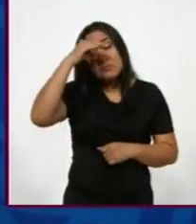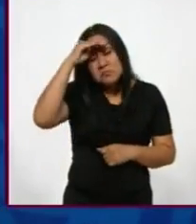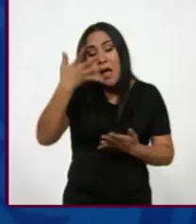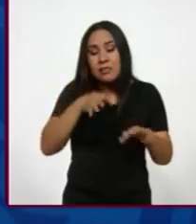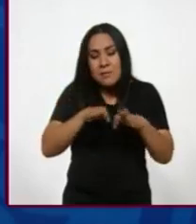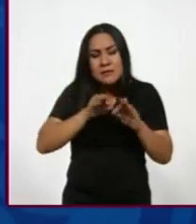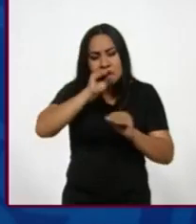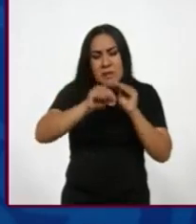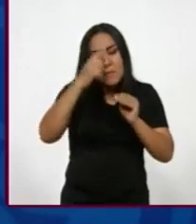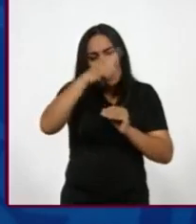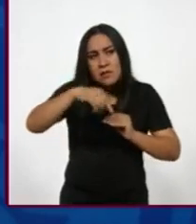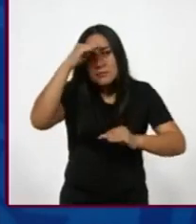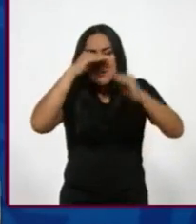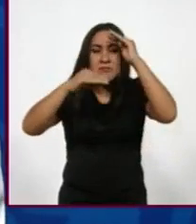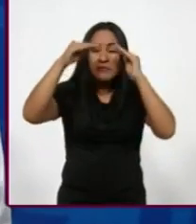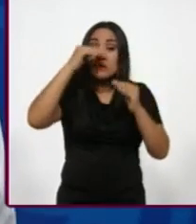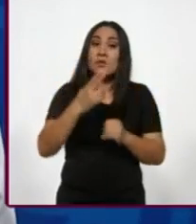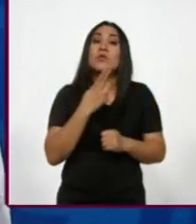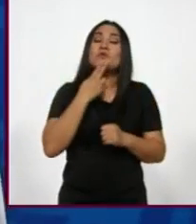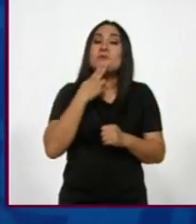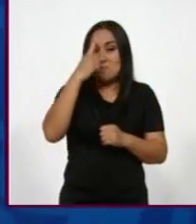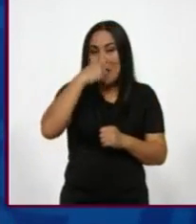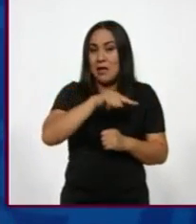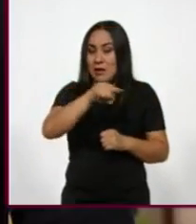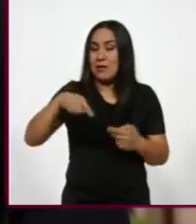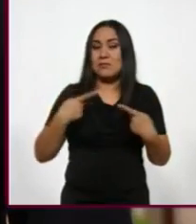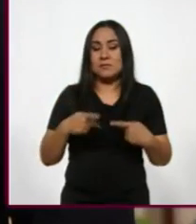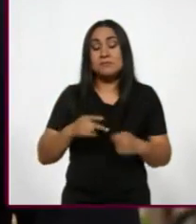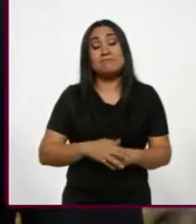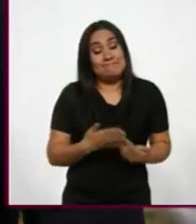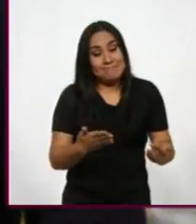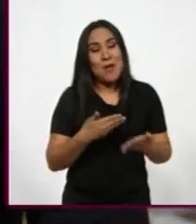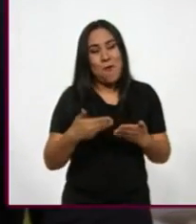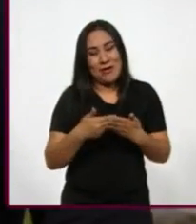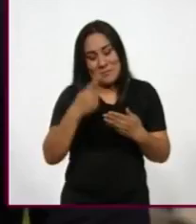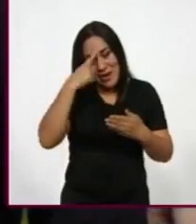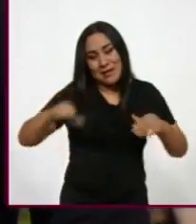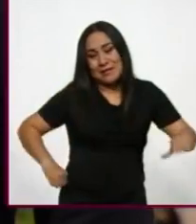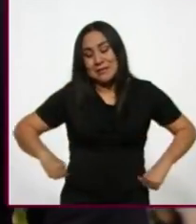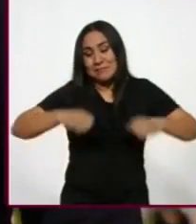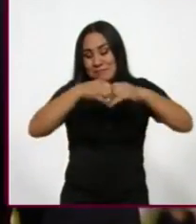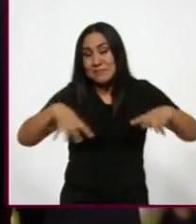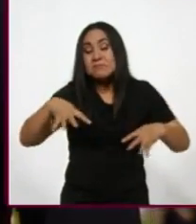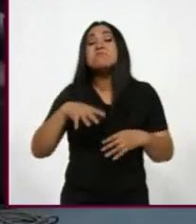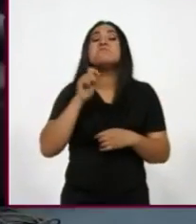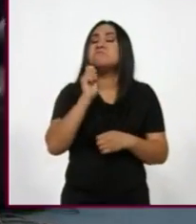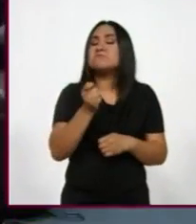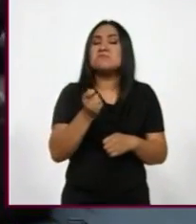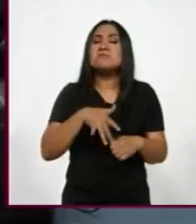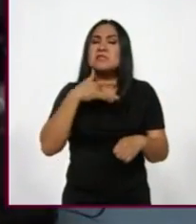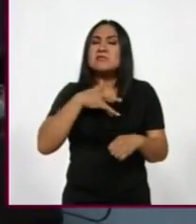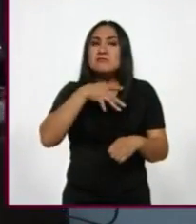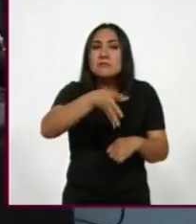trabajo creativo y de reflexión es lo que realmente rescata a una persona. Bueno, esta propuesta escénica toca de manera sensible